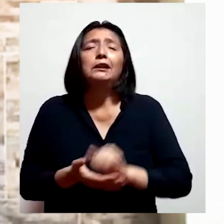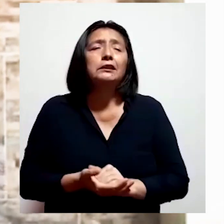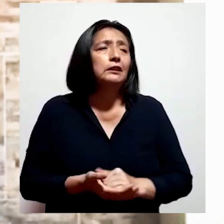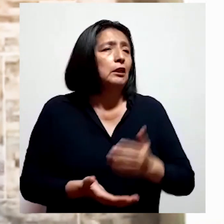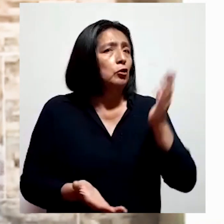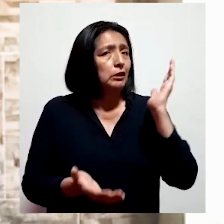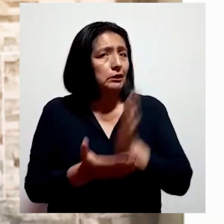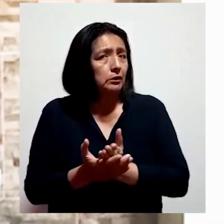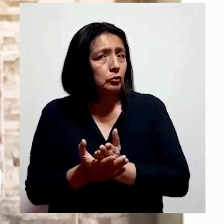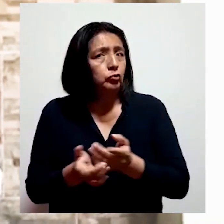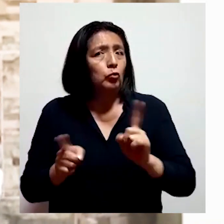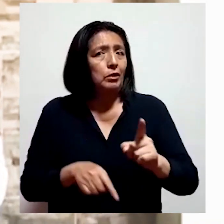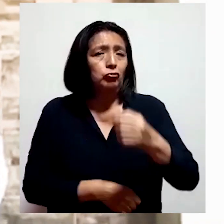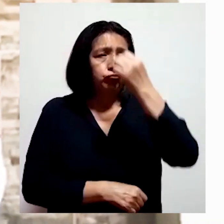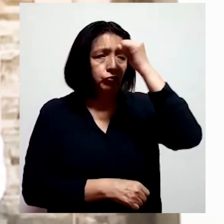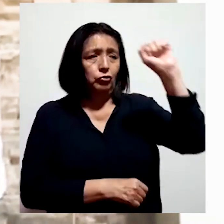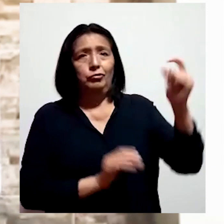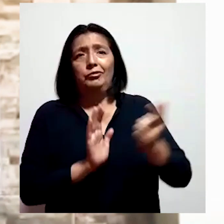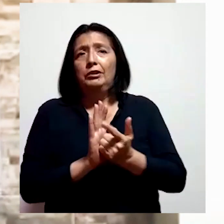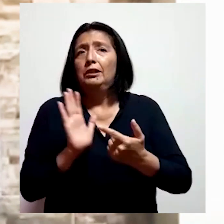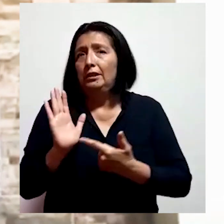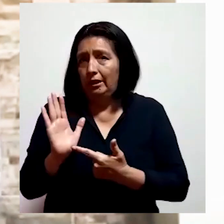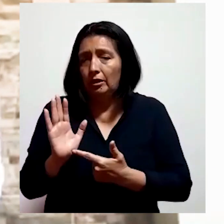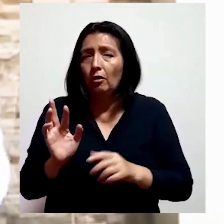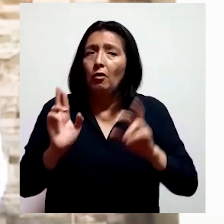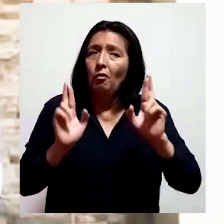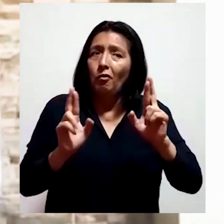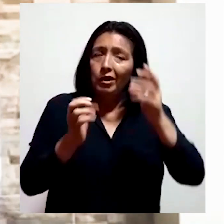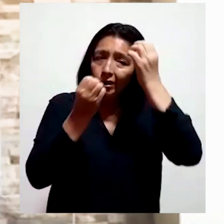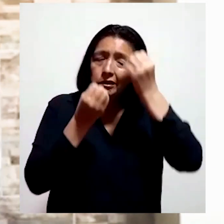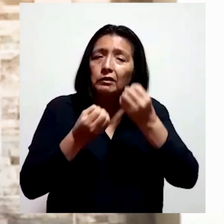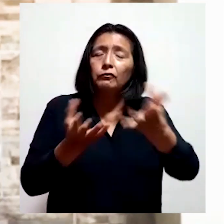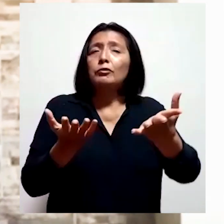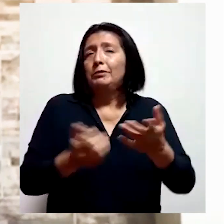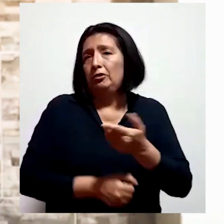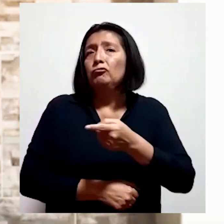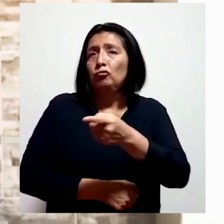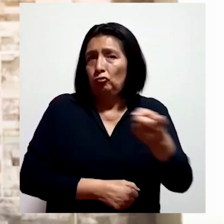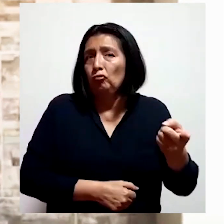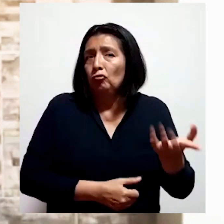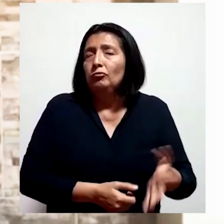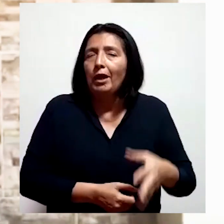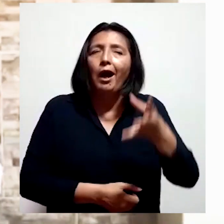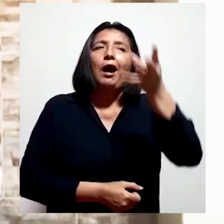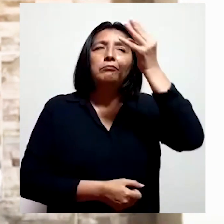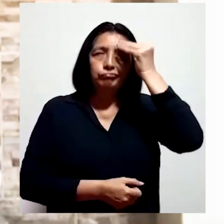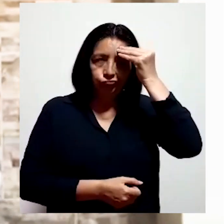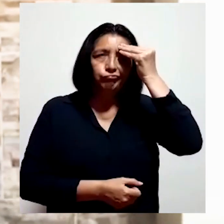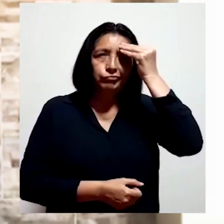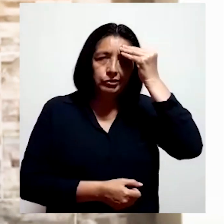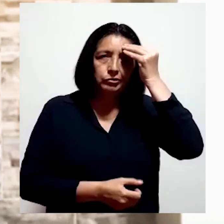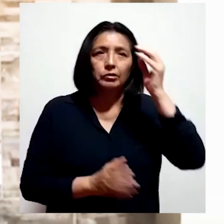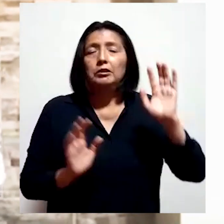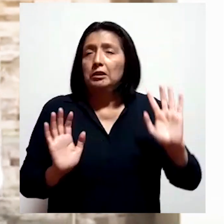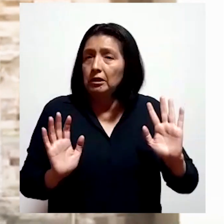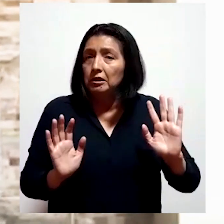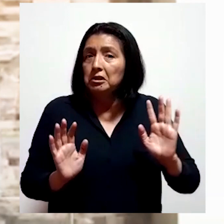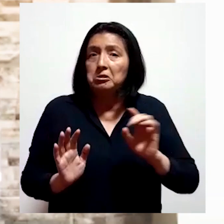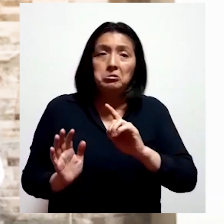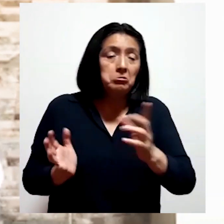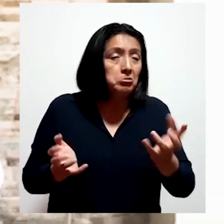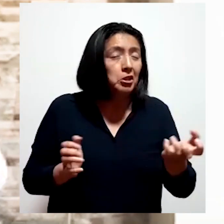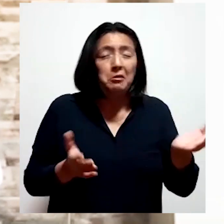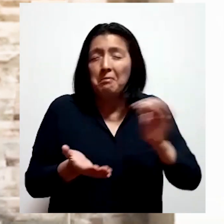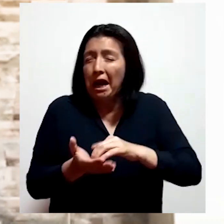ejecución de las infracciones cuando no se cumpla la misma. Espero que esta información haya sido útil para ustedes y